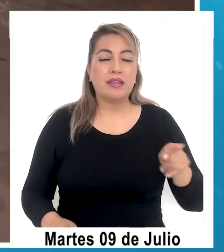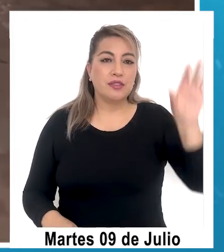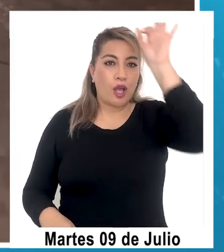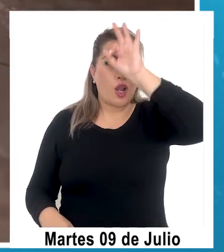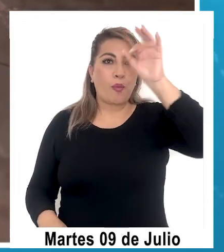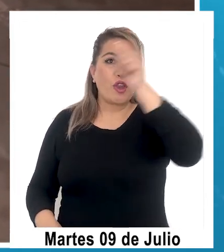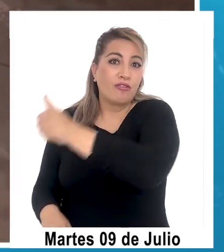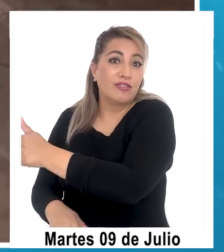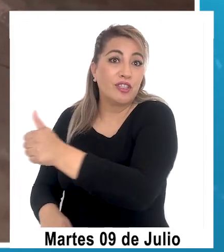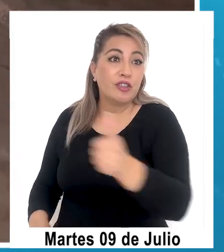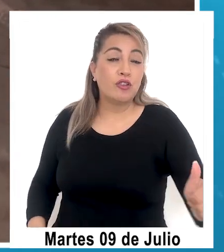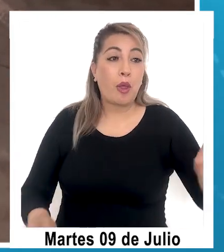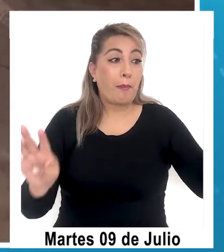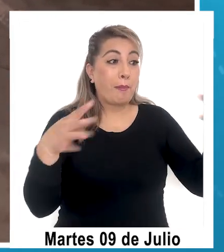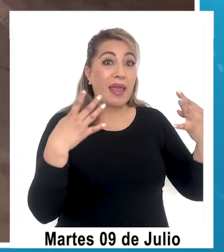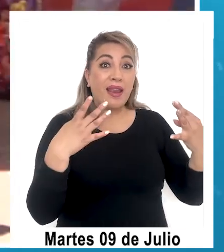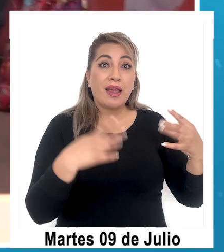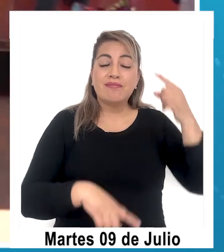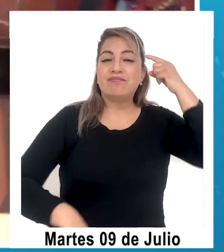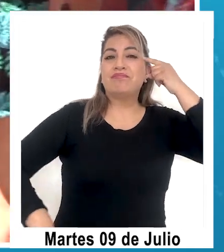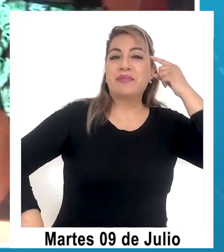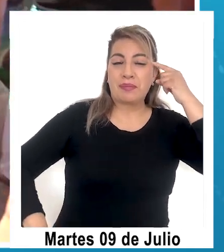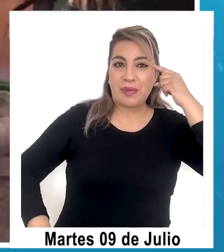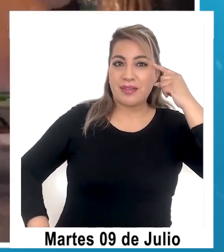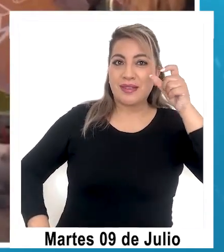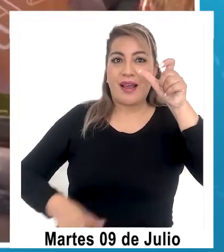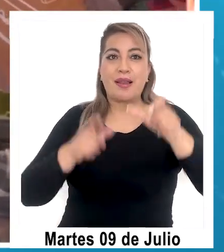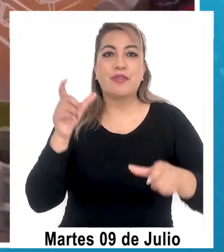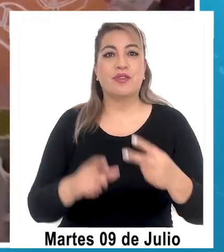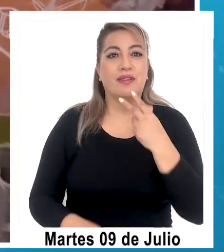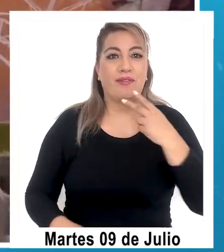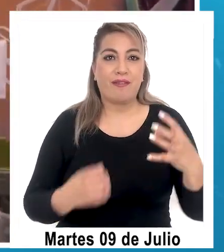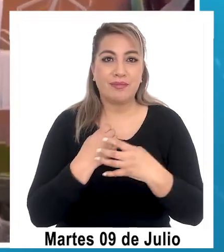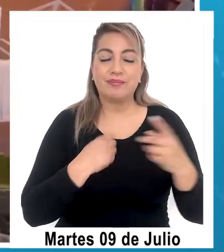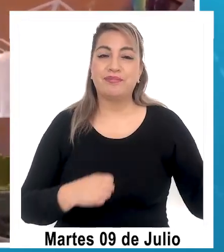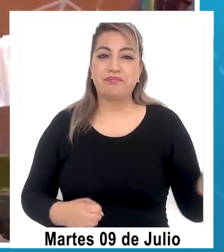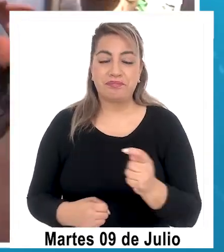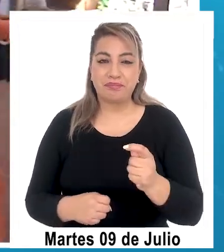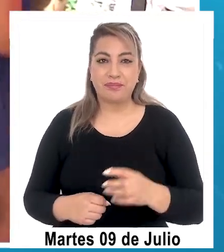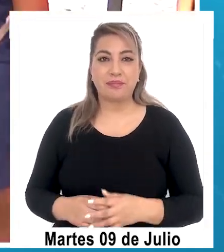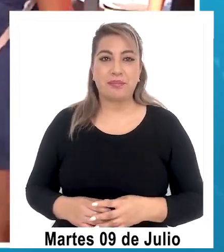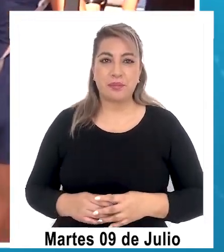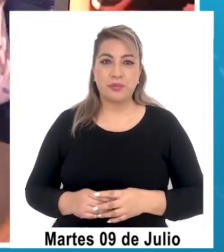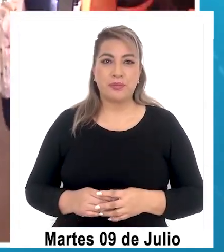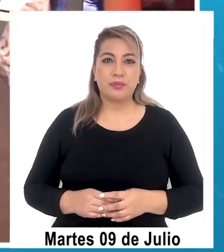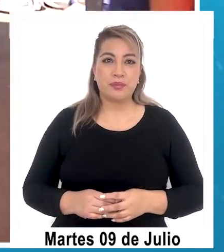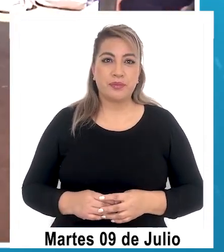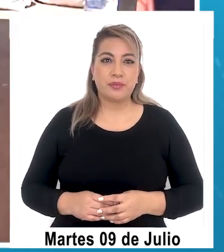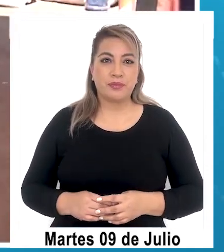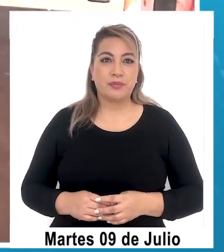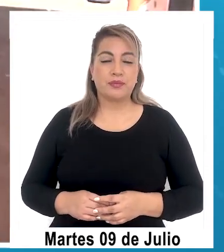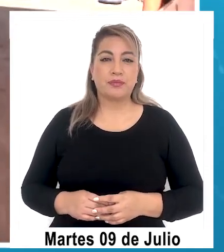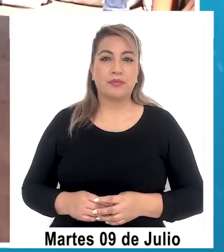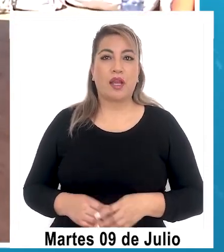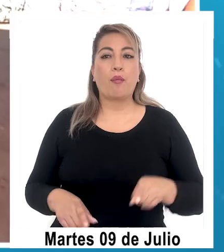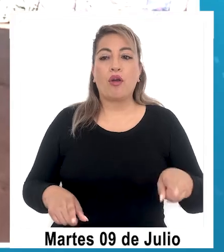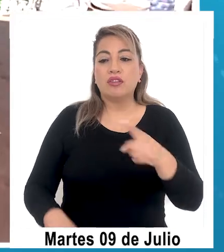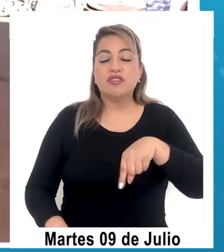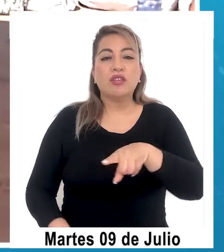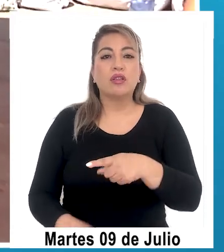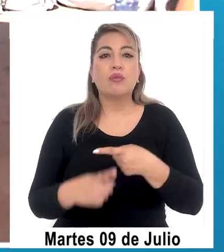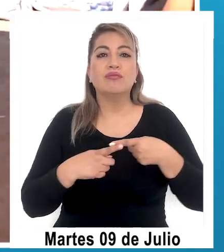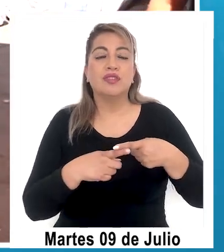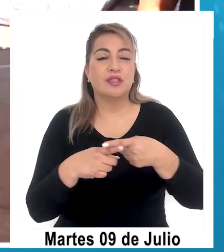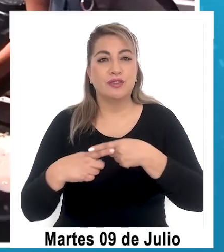punto de vista de cómo nos ven los visitantes a la gente que vive en Tarapacá, o sea, nos ven como una sociedad bastante